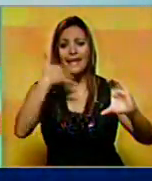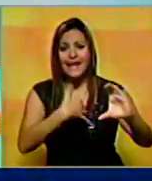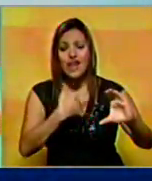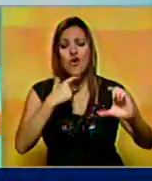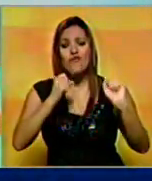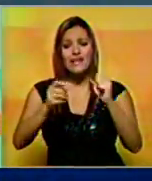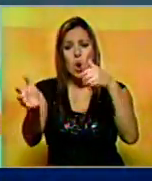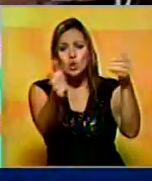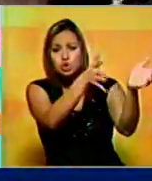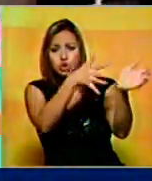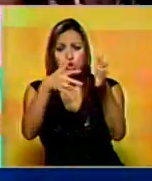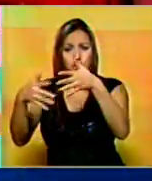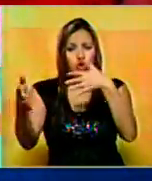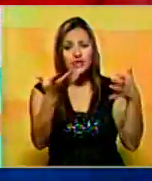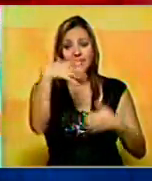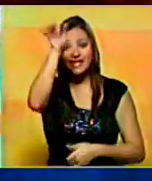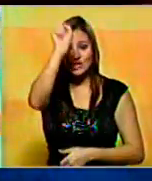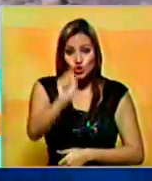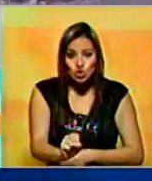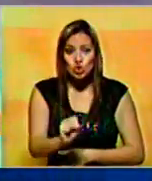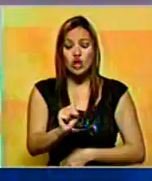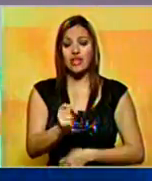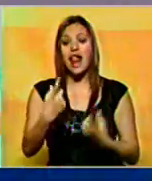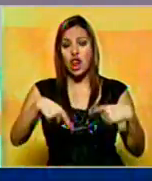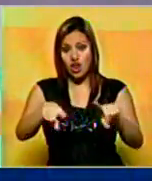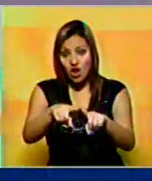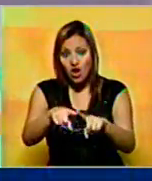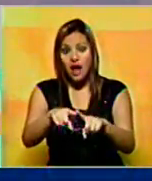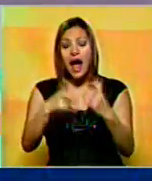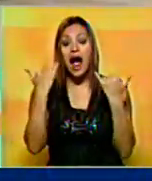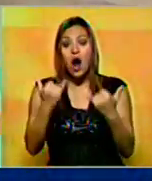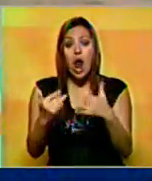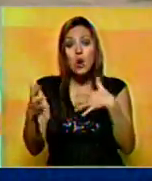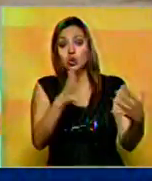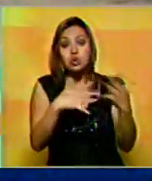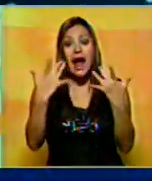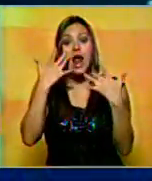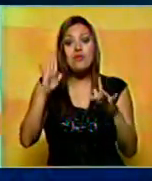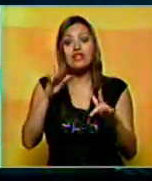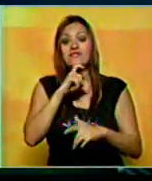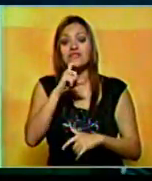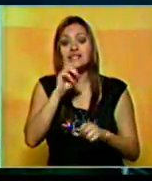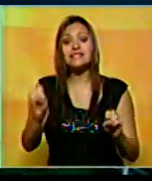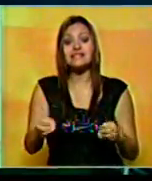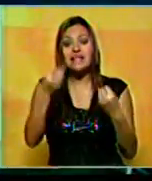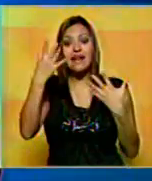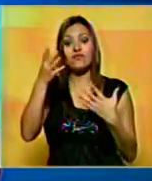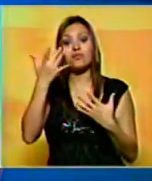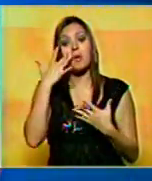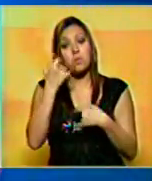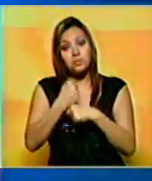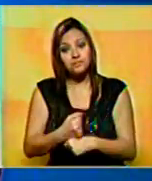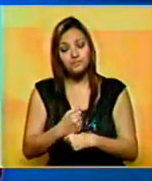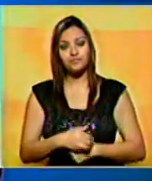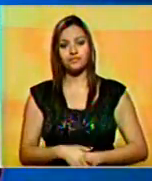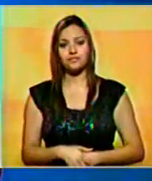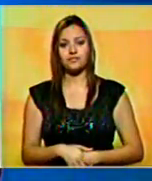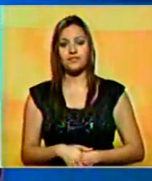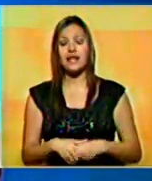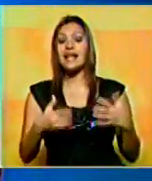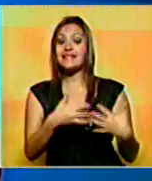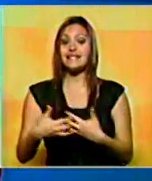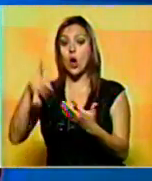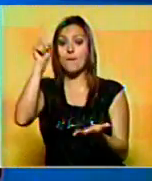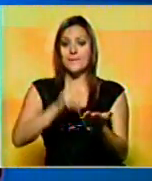por fuertes vientos al sur de Tasmania. Se teme que las ráfagas compliquen la operación de rescate. Y en Estados Unidos,